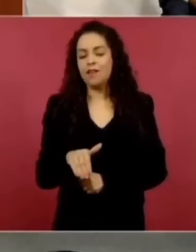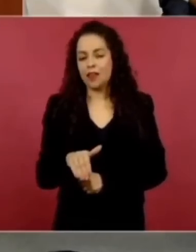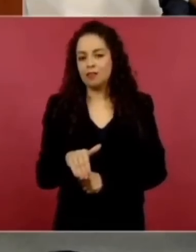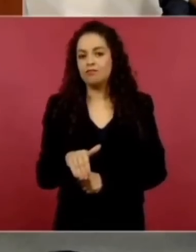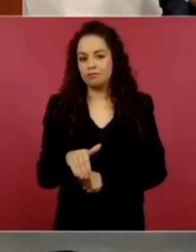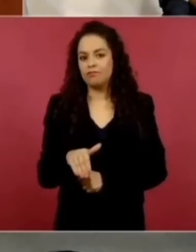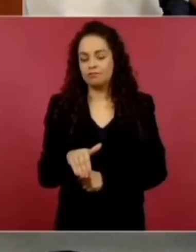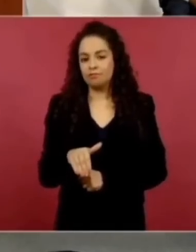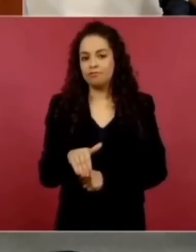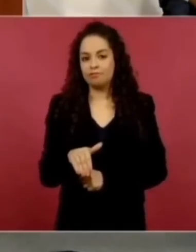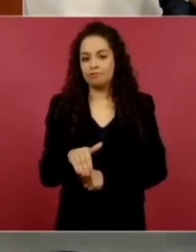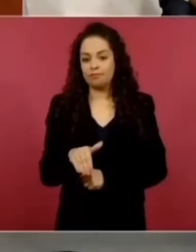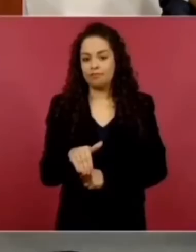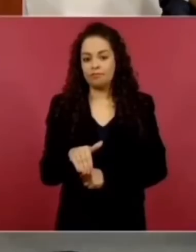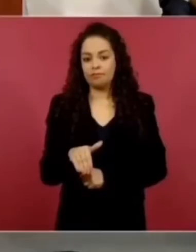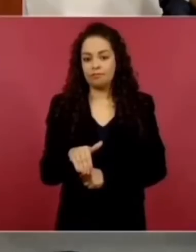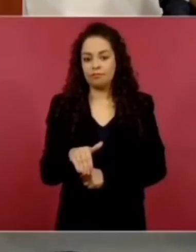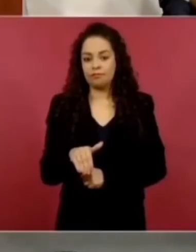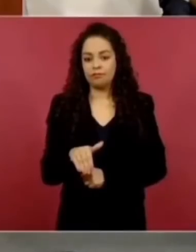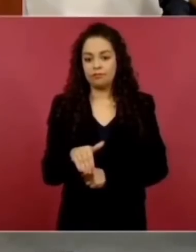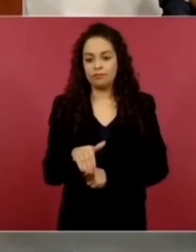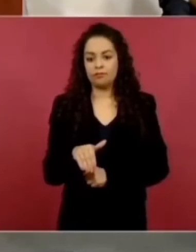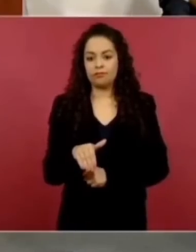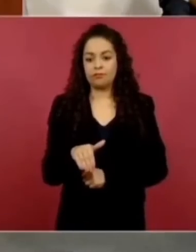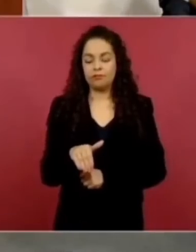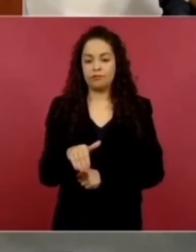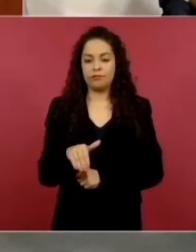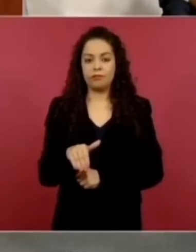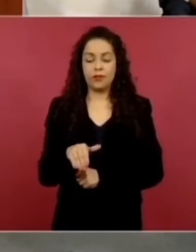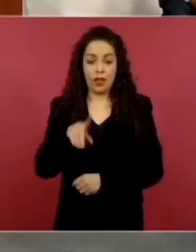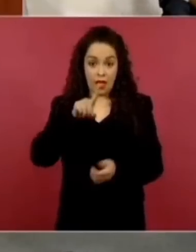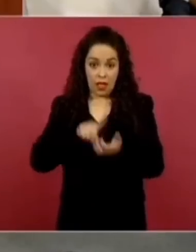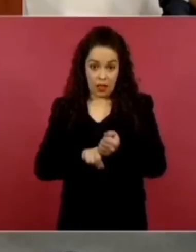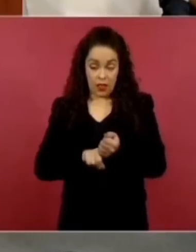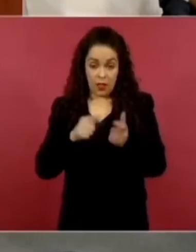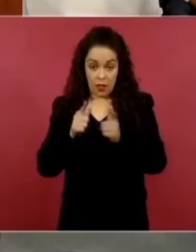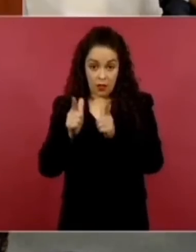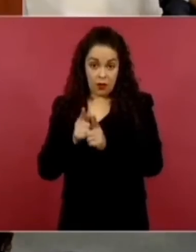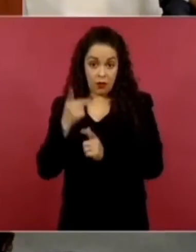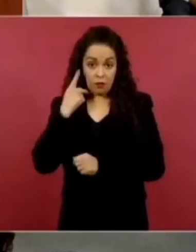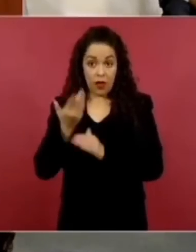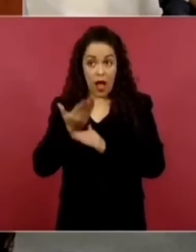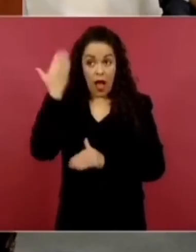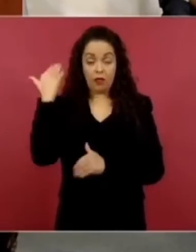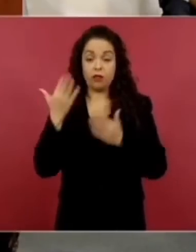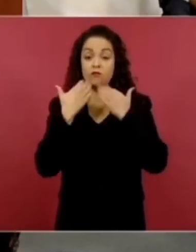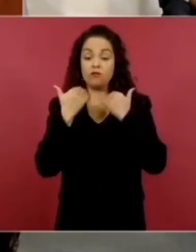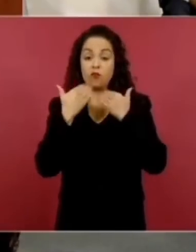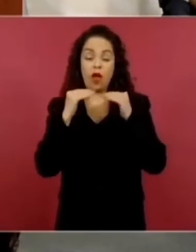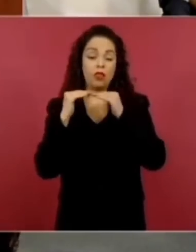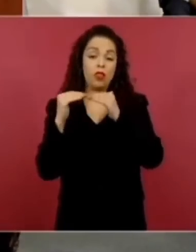como no había democracia en el interior de los partidos y había dedazo,